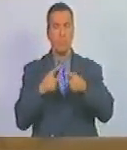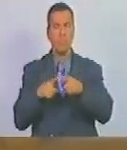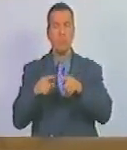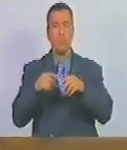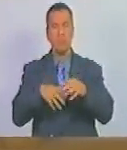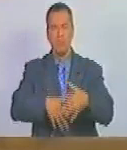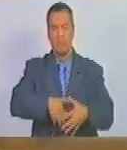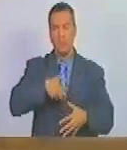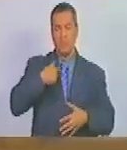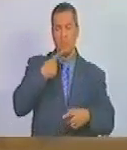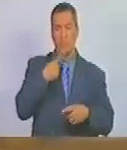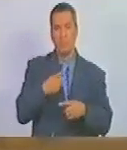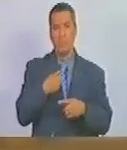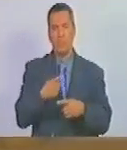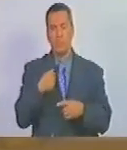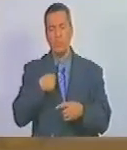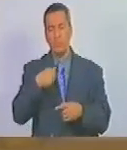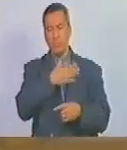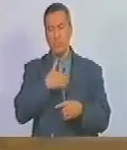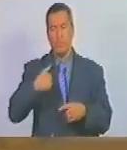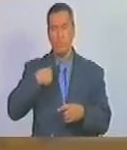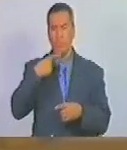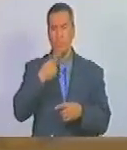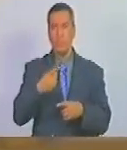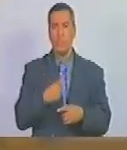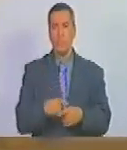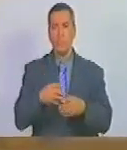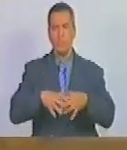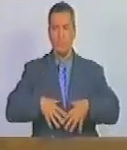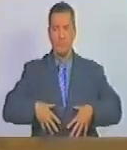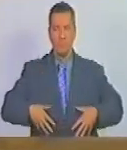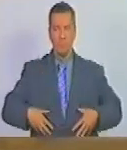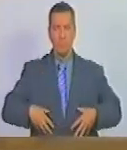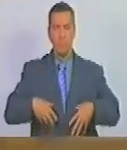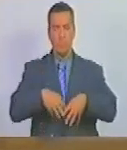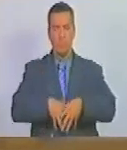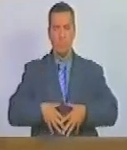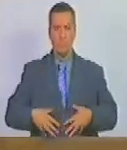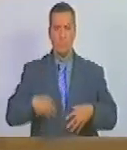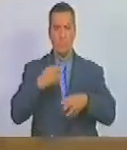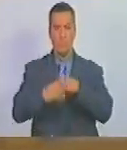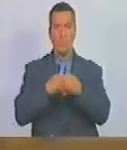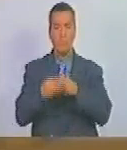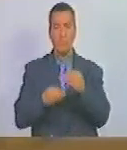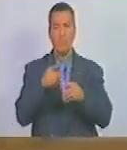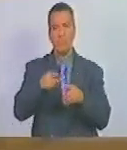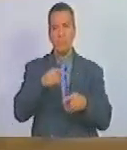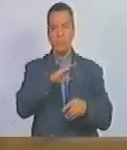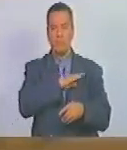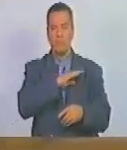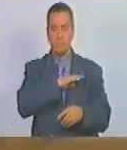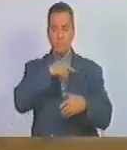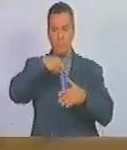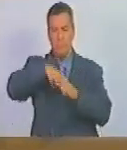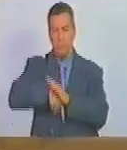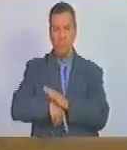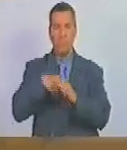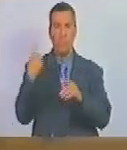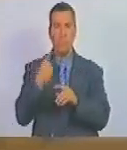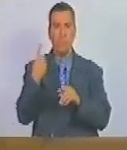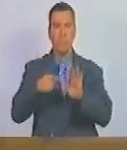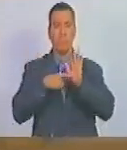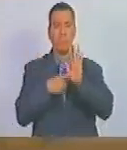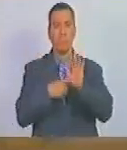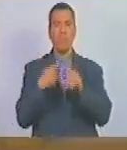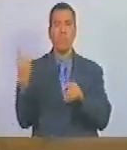ira así que déjame decirte que útero que el útero que hay en mi interior solo nos